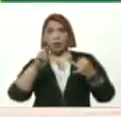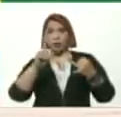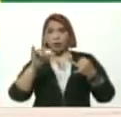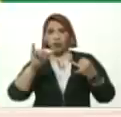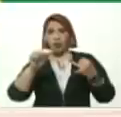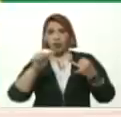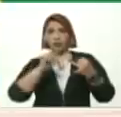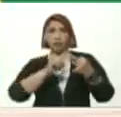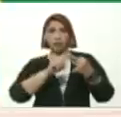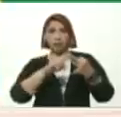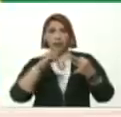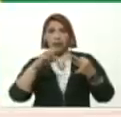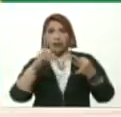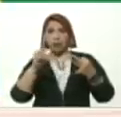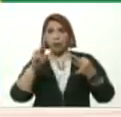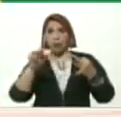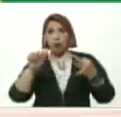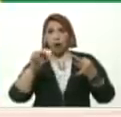Piñate El